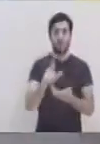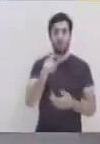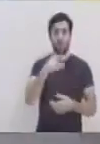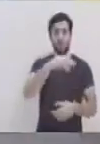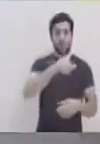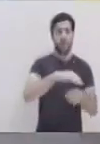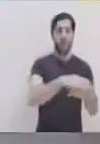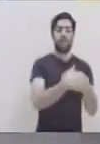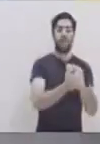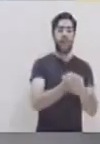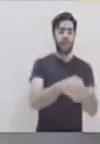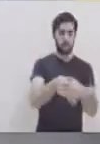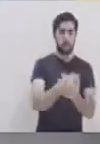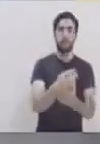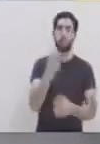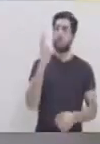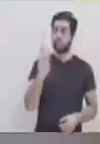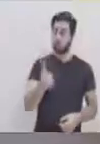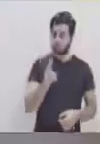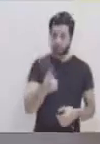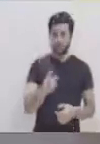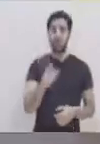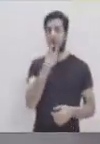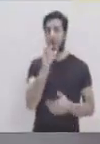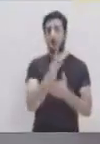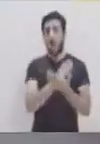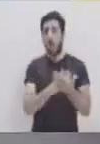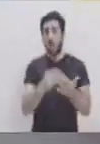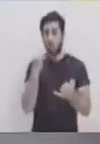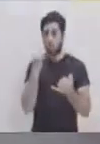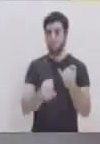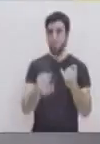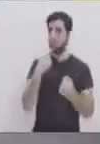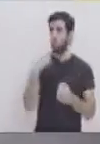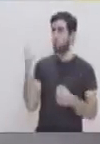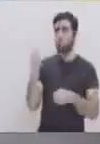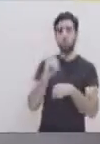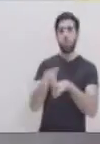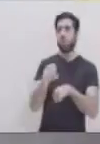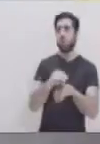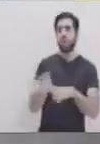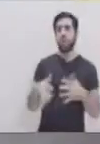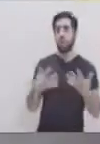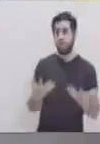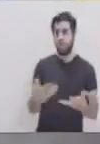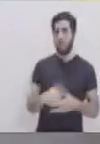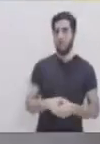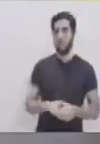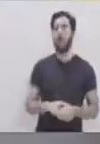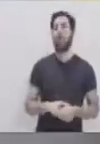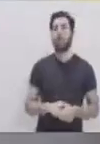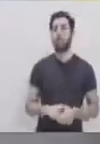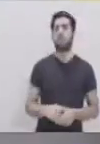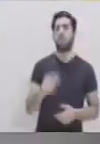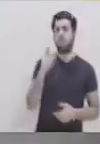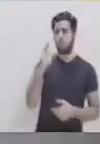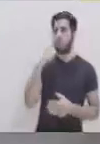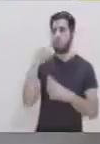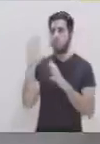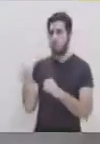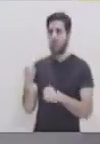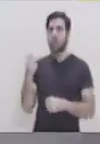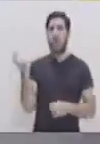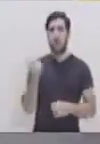buena higiene ustedes en casa. Recuerden lavarte las manos constantemente. Licenciada, ¿alguna última recomendación que tenga para todas las personas que nos ven en casa?